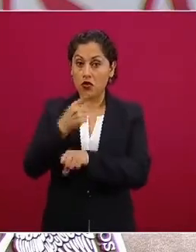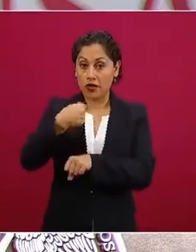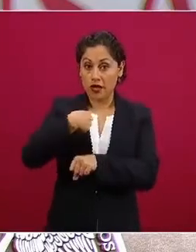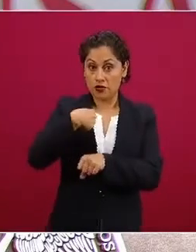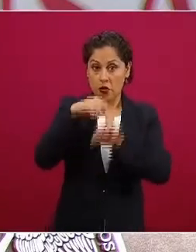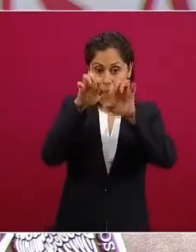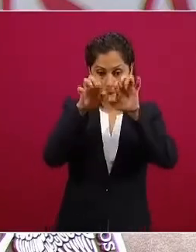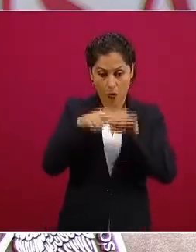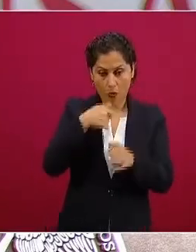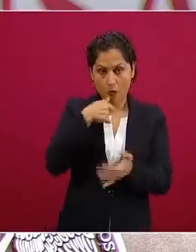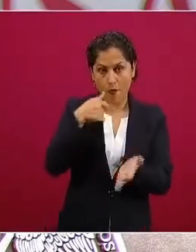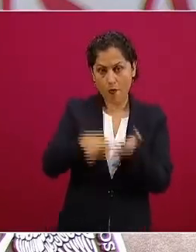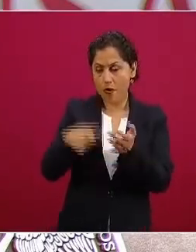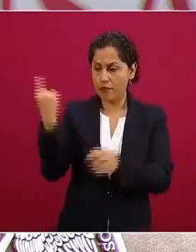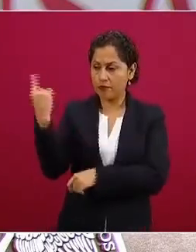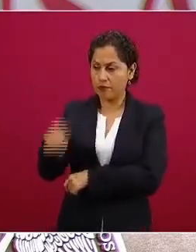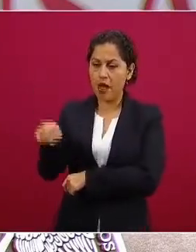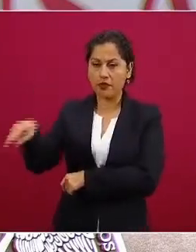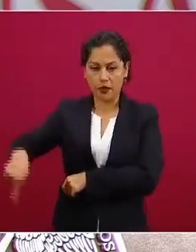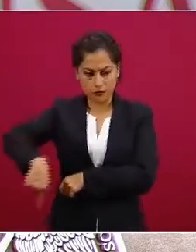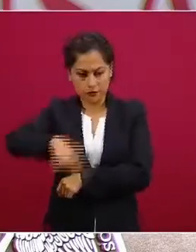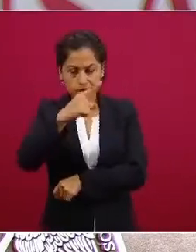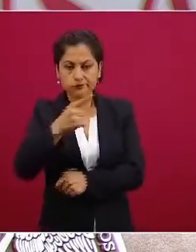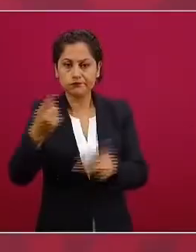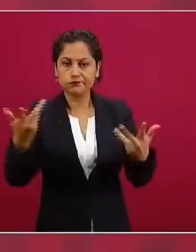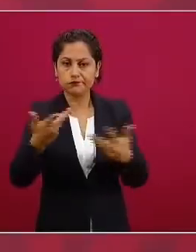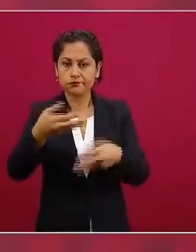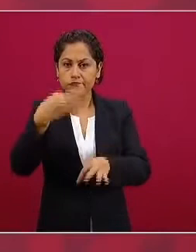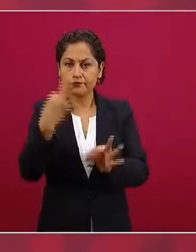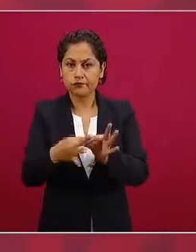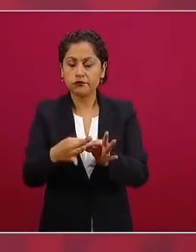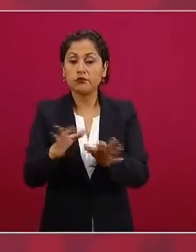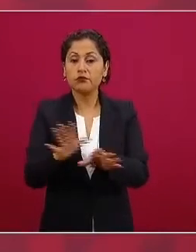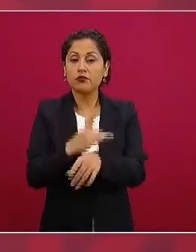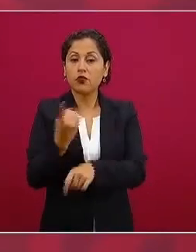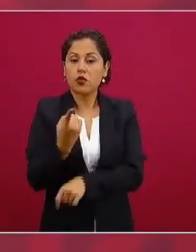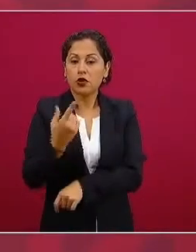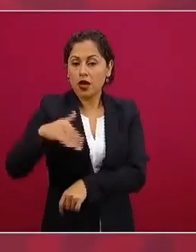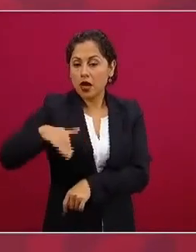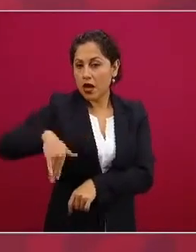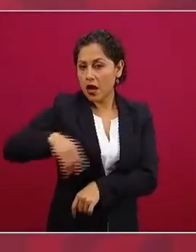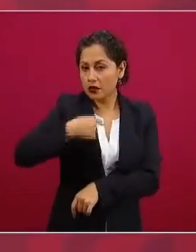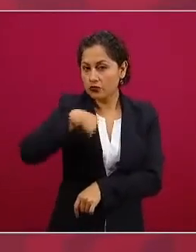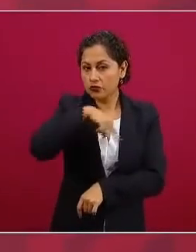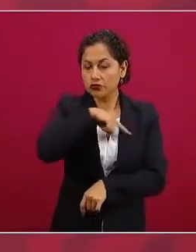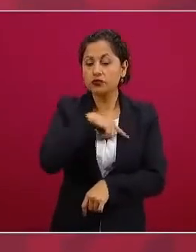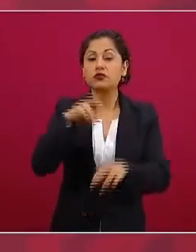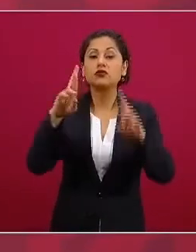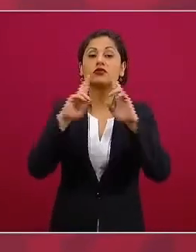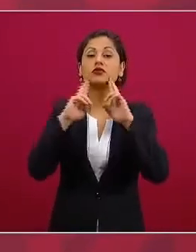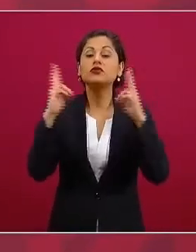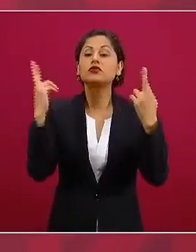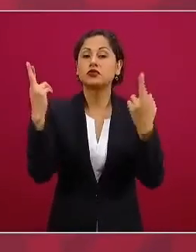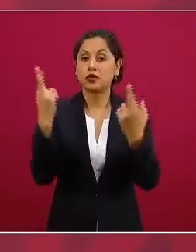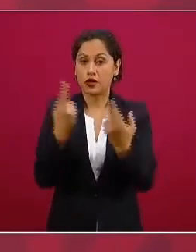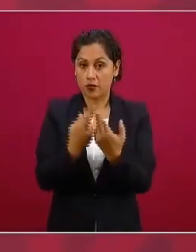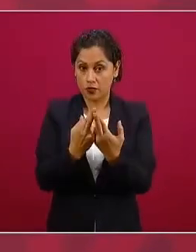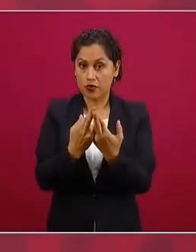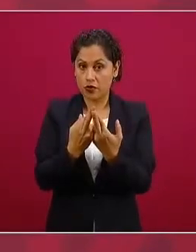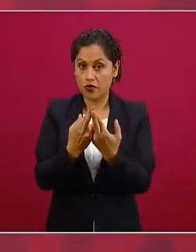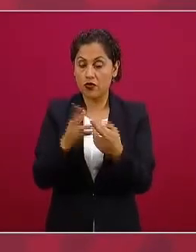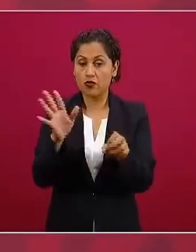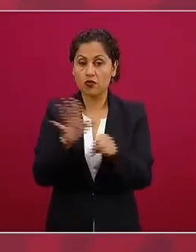porque estamos trabajando en la rehabilitación de templos de